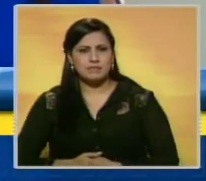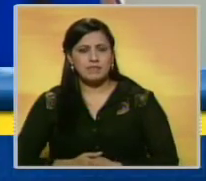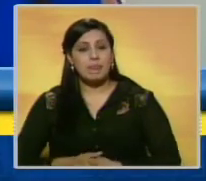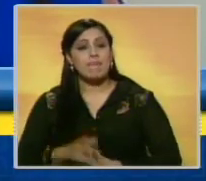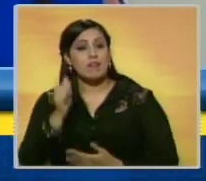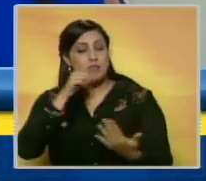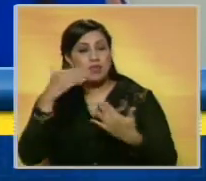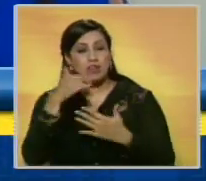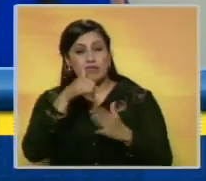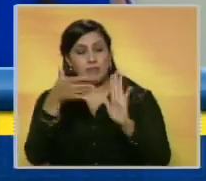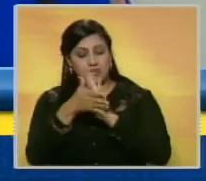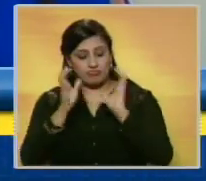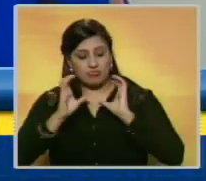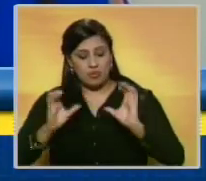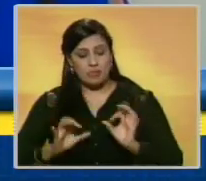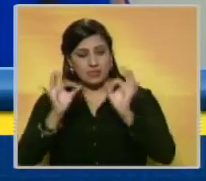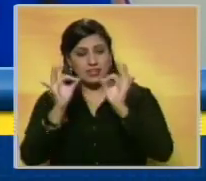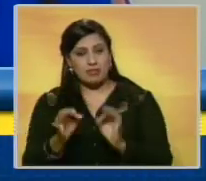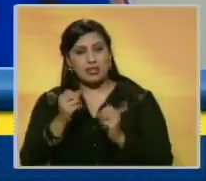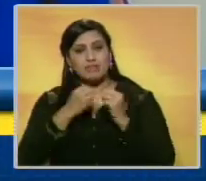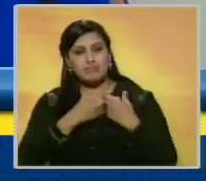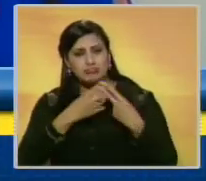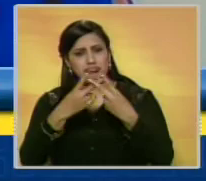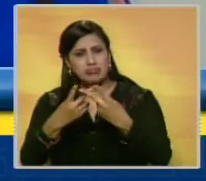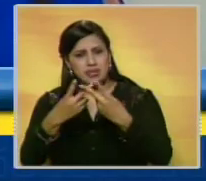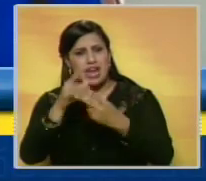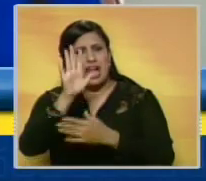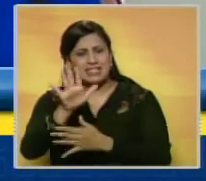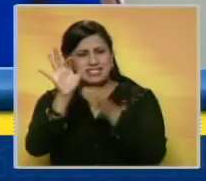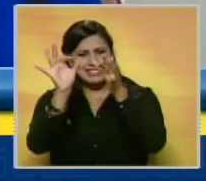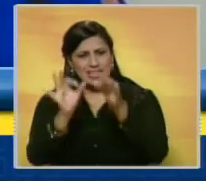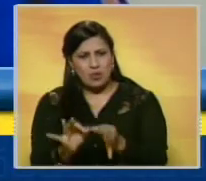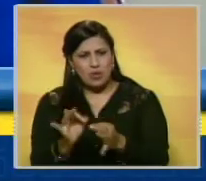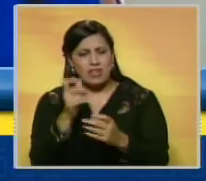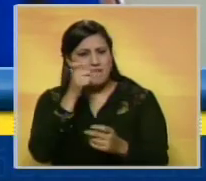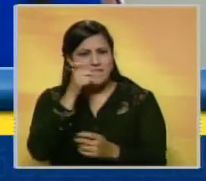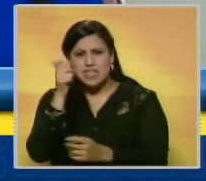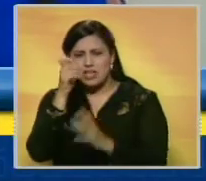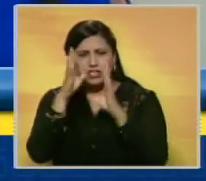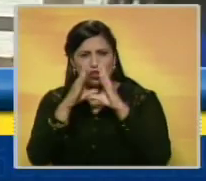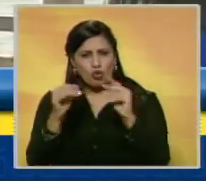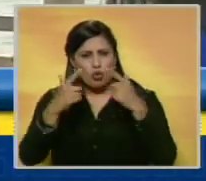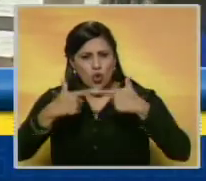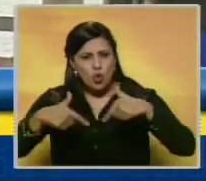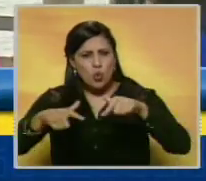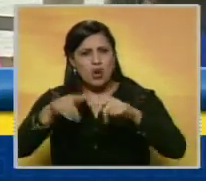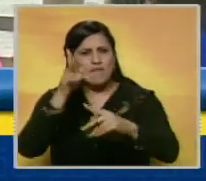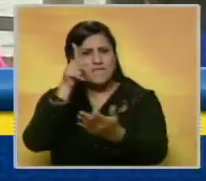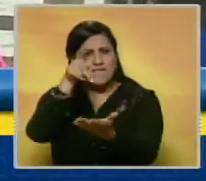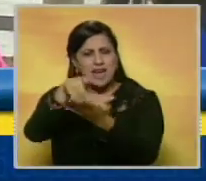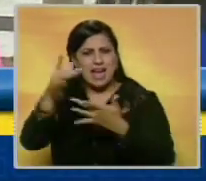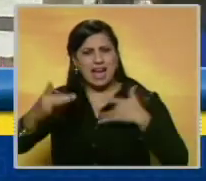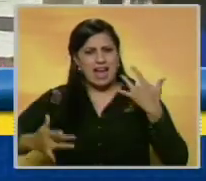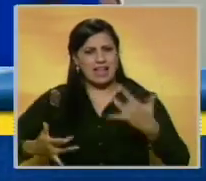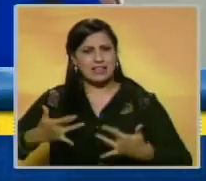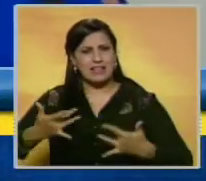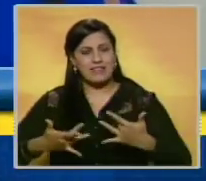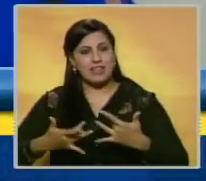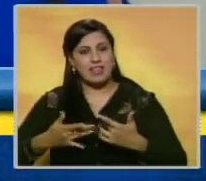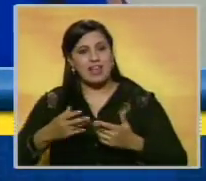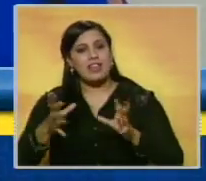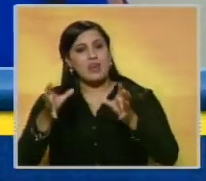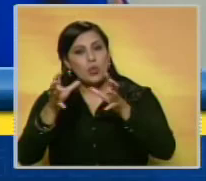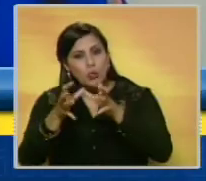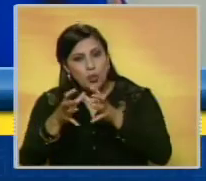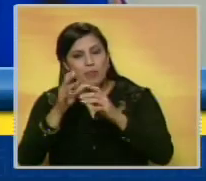Rosales aseguró que los cuerpos de seguridad estarán dispuestos para ofrecer seguridad y vigilancia a todos aquellos que acudan a las actividades de la